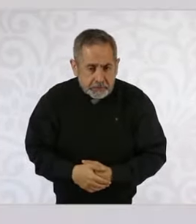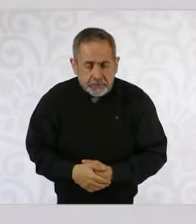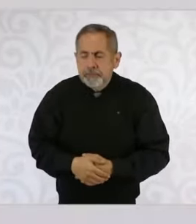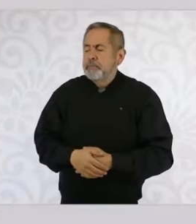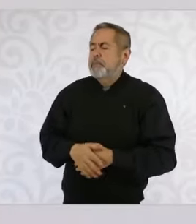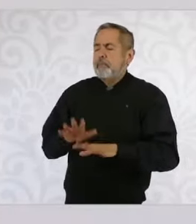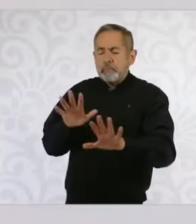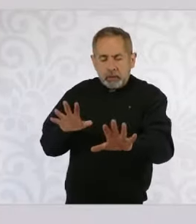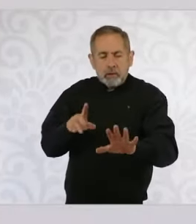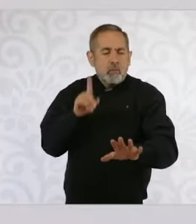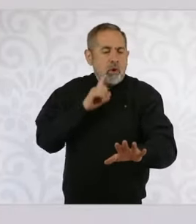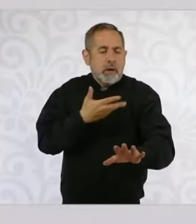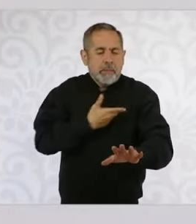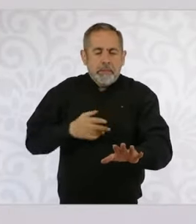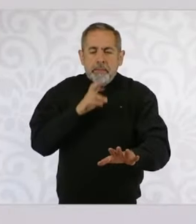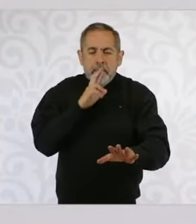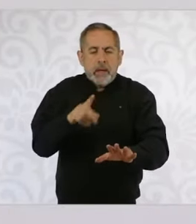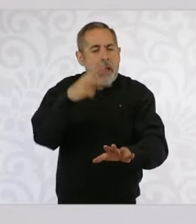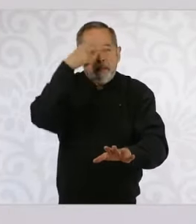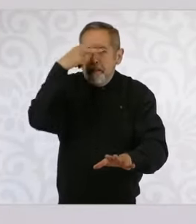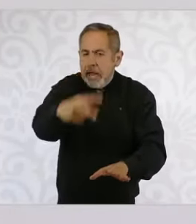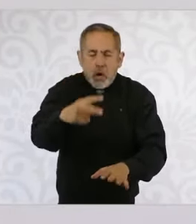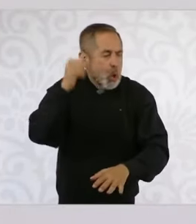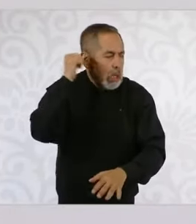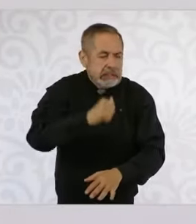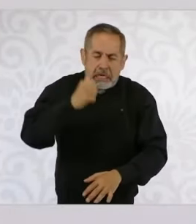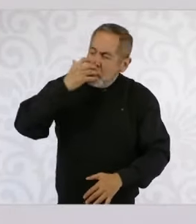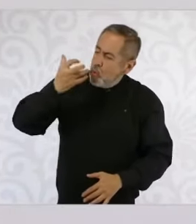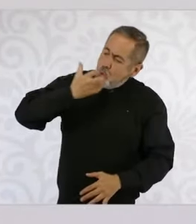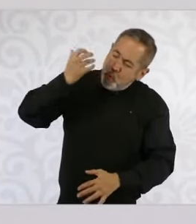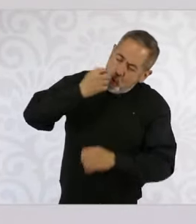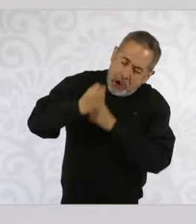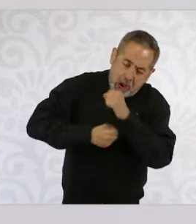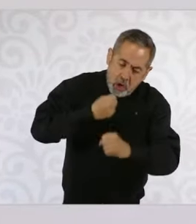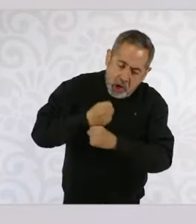pacifista y la vamos a seguir teniendo,